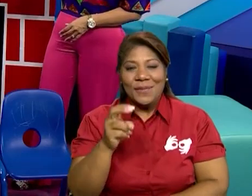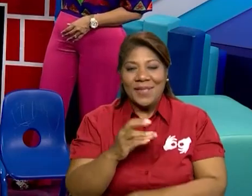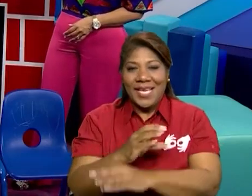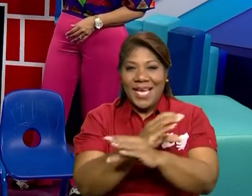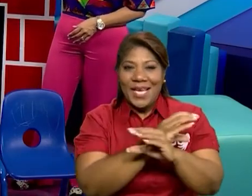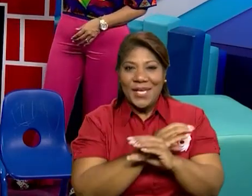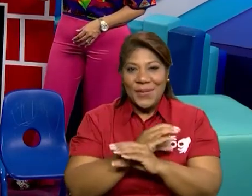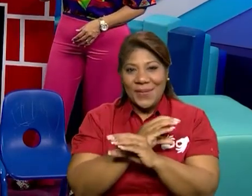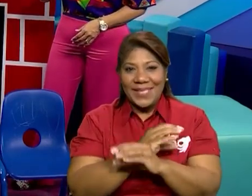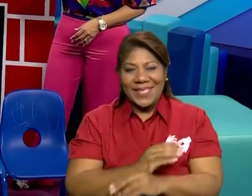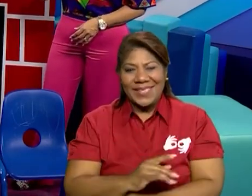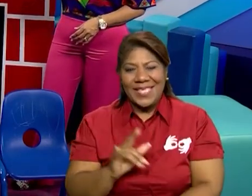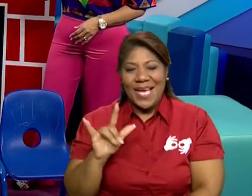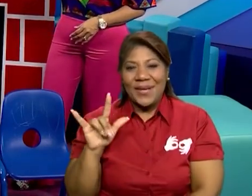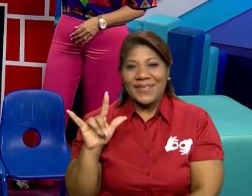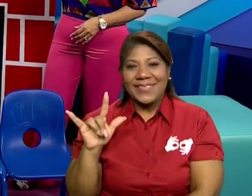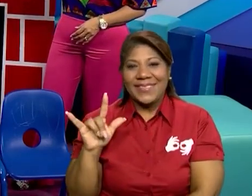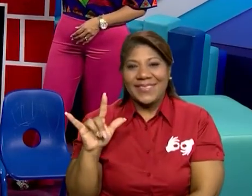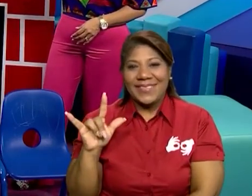la próxima clase. ¡Gracias! ¡Gracias! ¡Gracias!